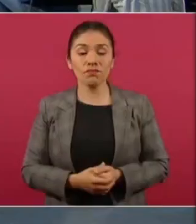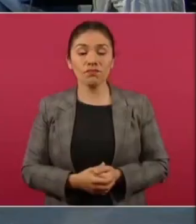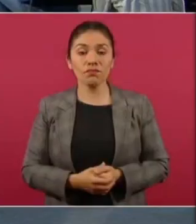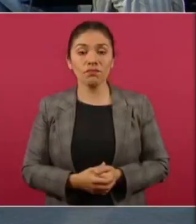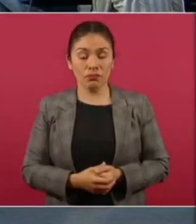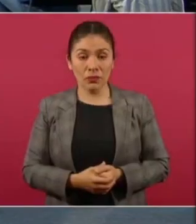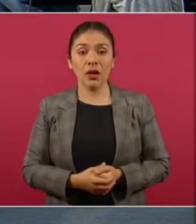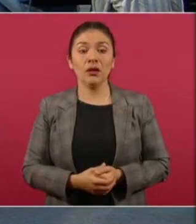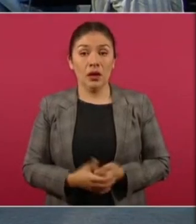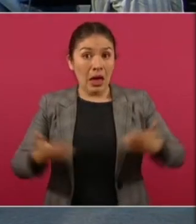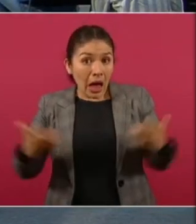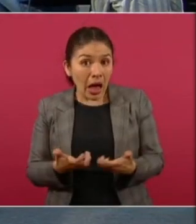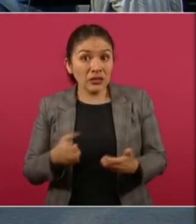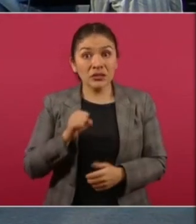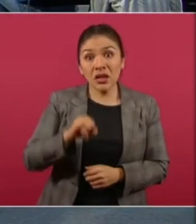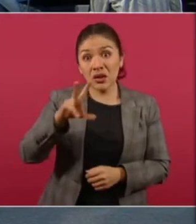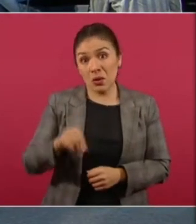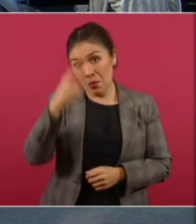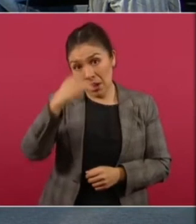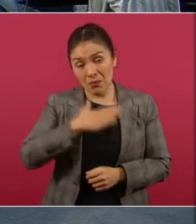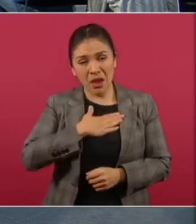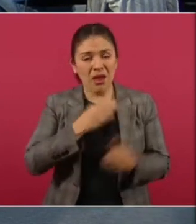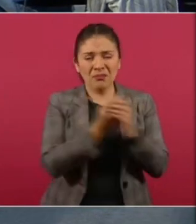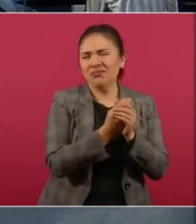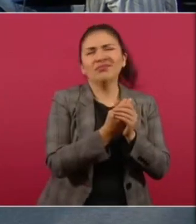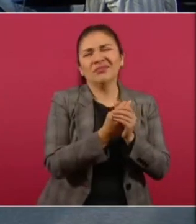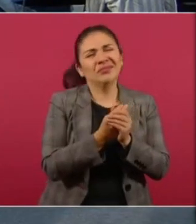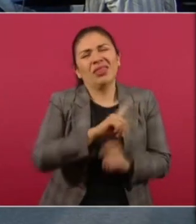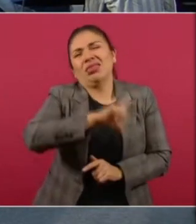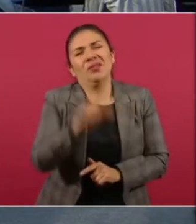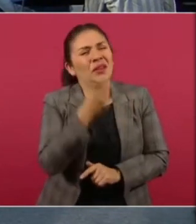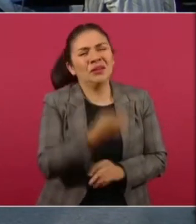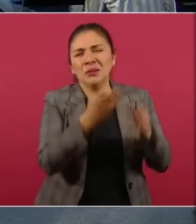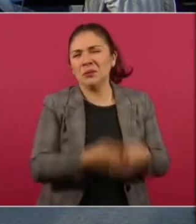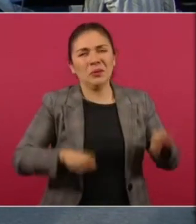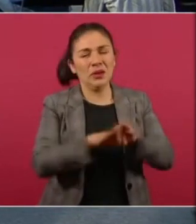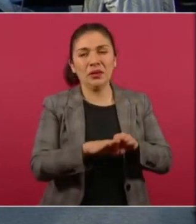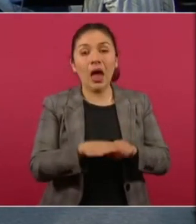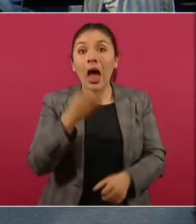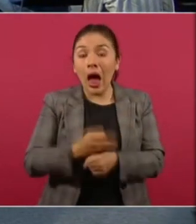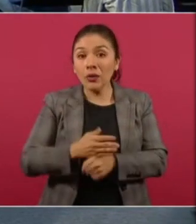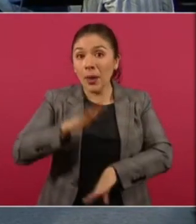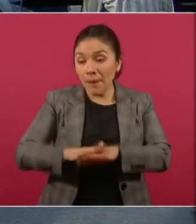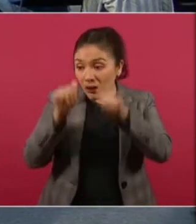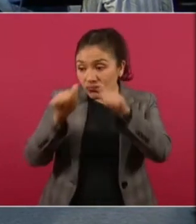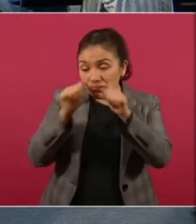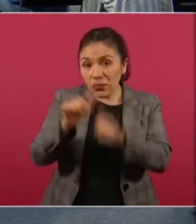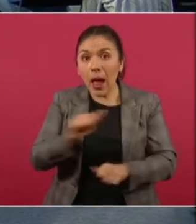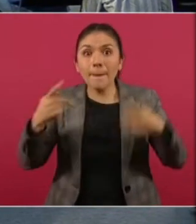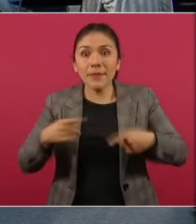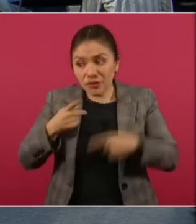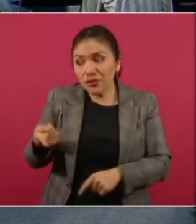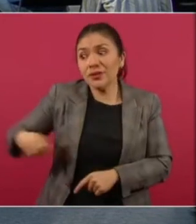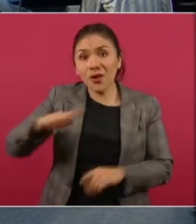Amigos y amigas pues esto es lo que pasó, una reportera entra a la mañanera pues toda enojada, toda molesta, empieza